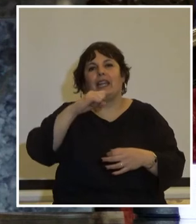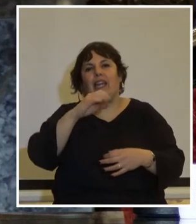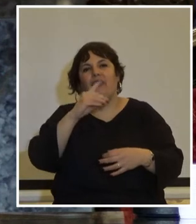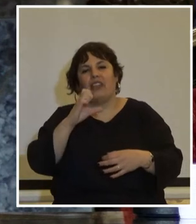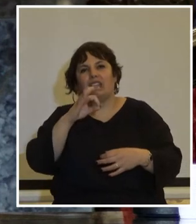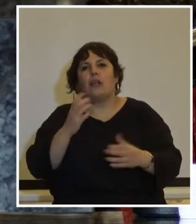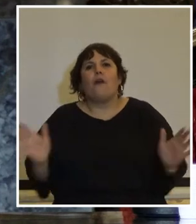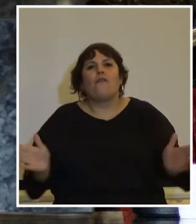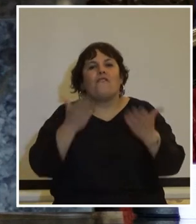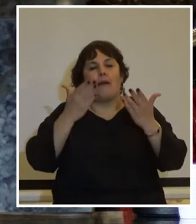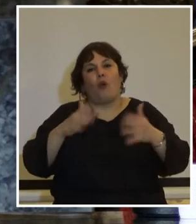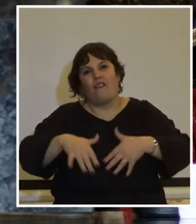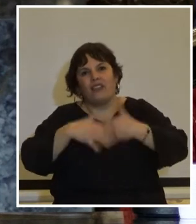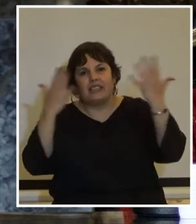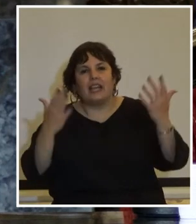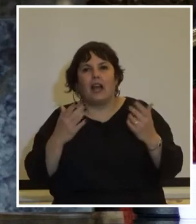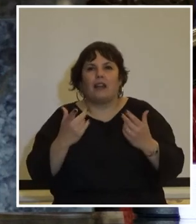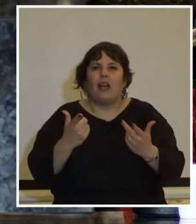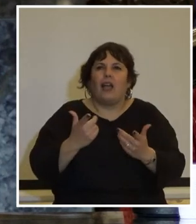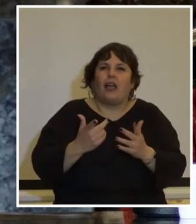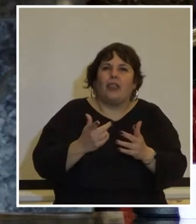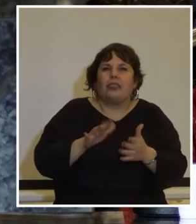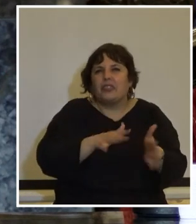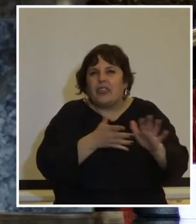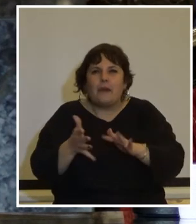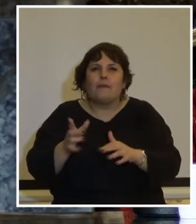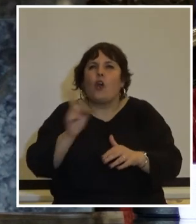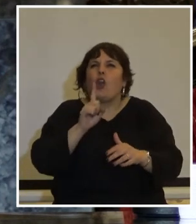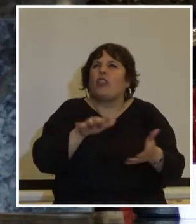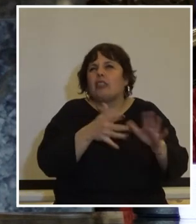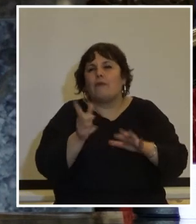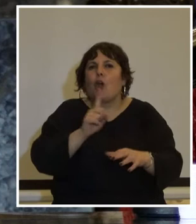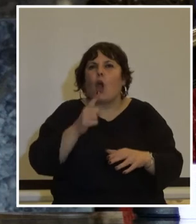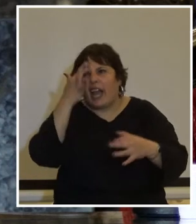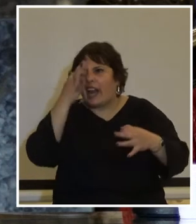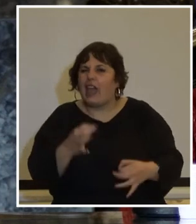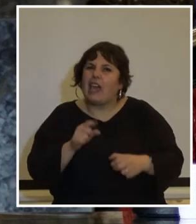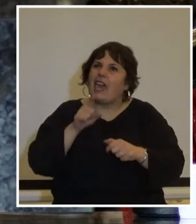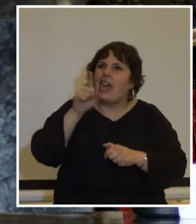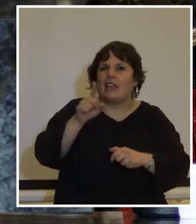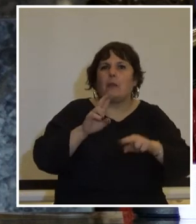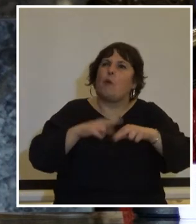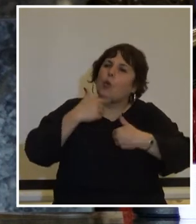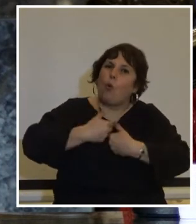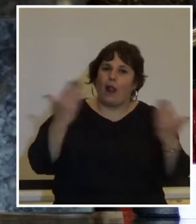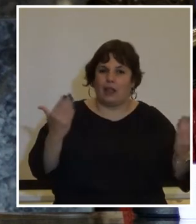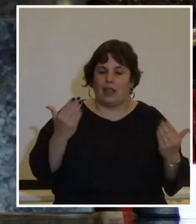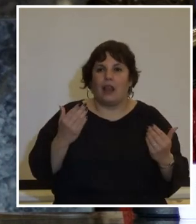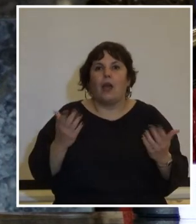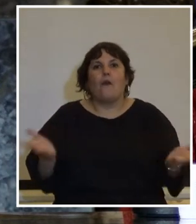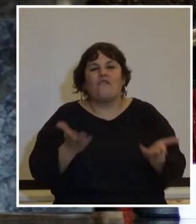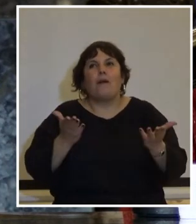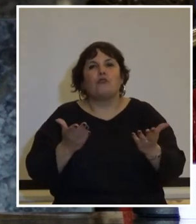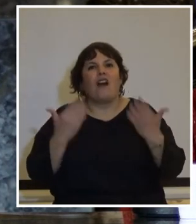vamos a festejarlo a ponernos tibios a no creer a no ponernos tibios a no creer que este es un muerto cualquiera vamos a